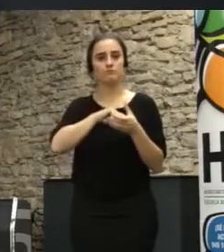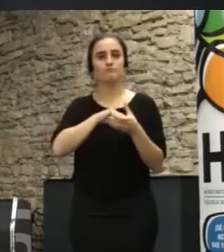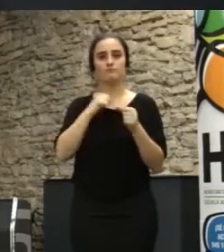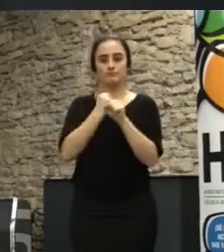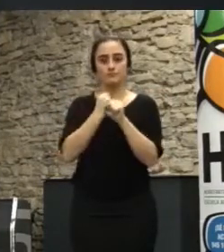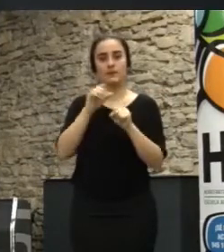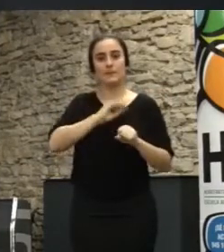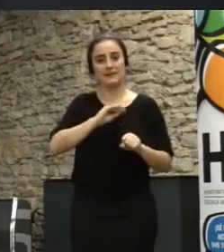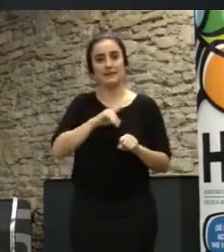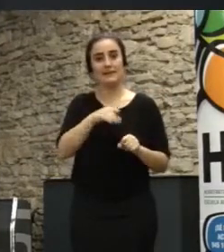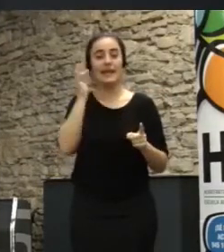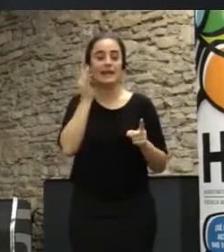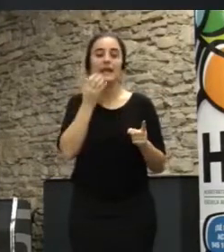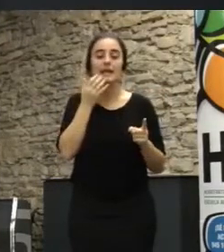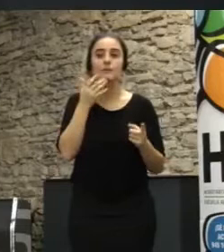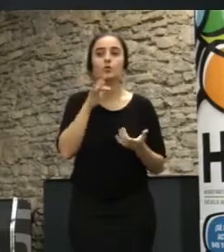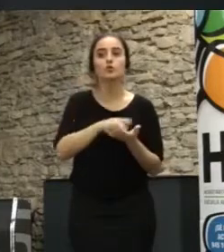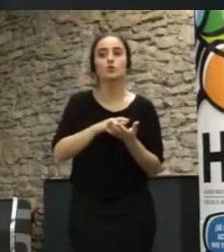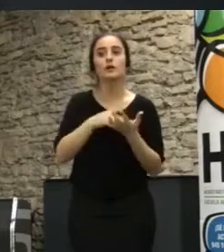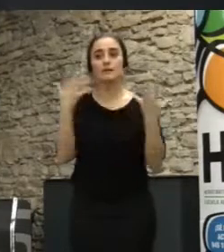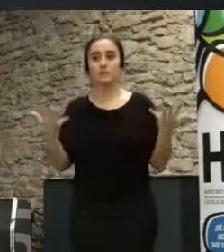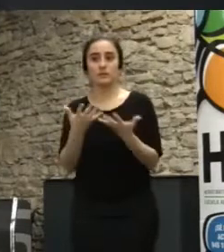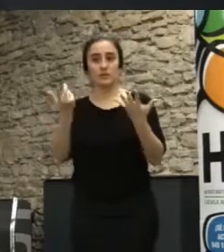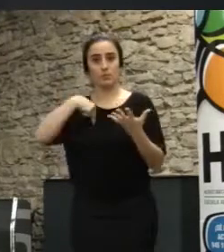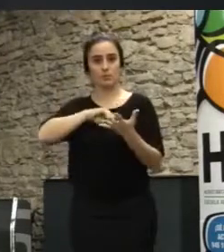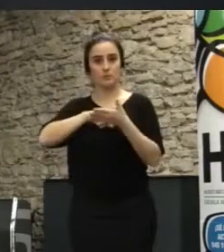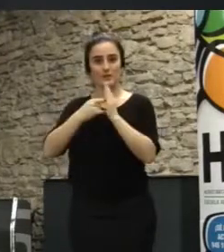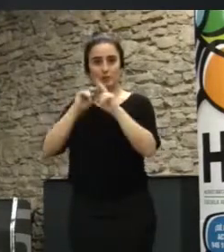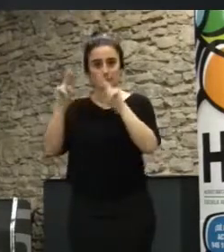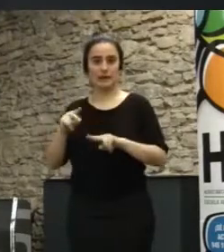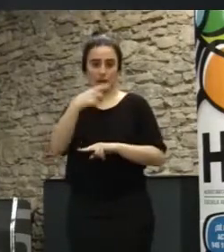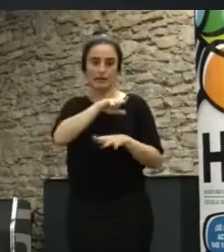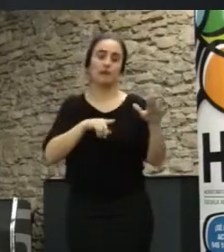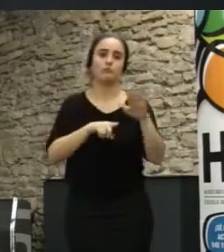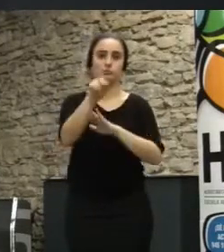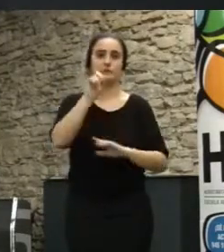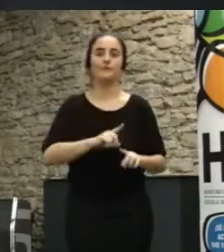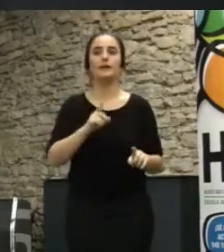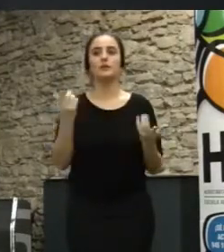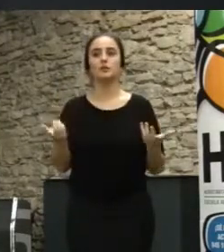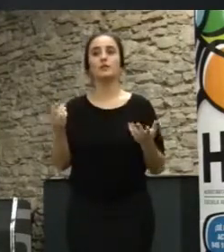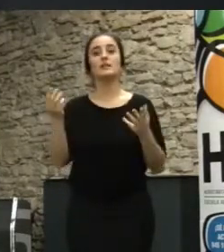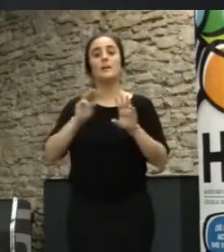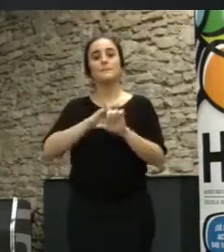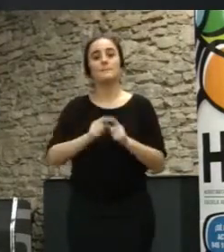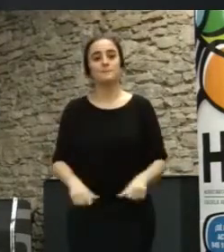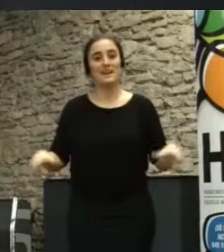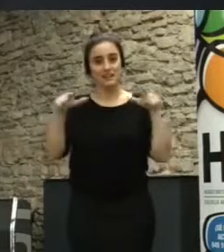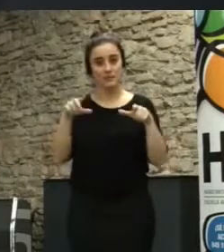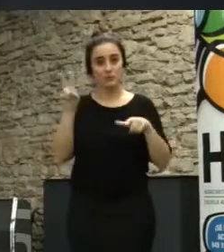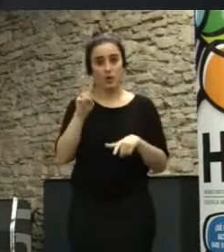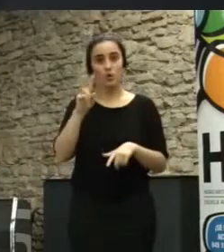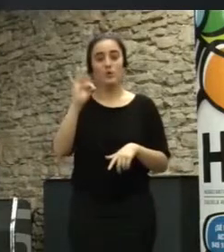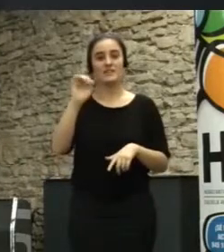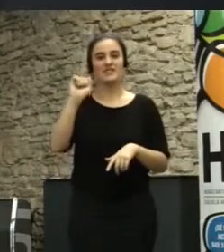ellos, ella fue mentora de un proyecto internacional nuestro el año pasado. Entonces, la plataforma V Taiwán está basada en un software